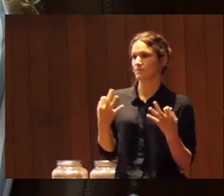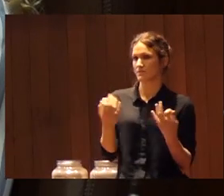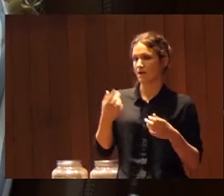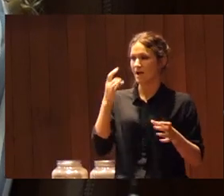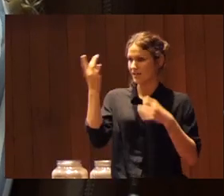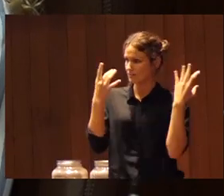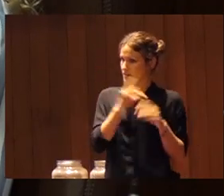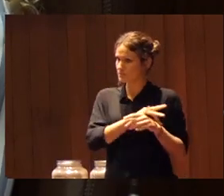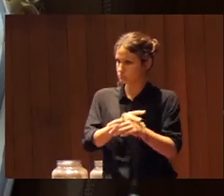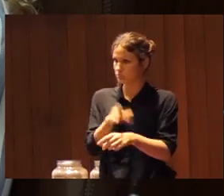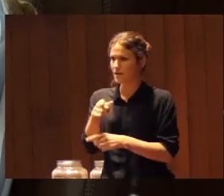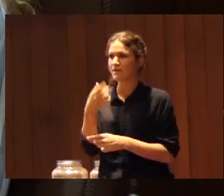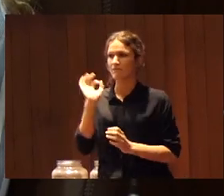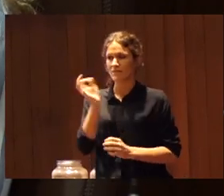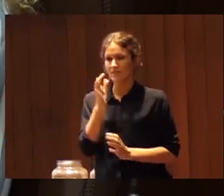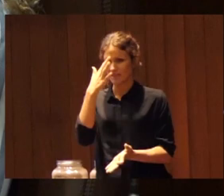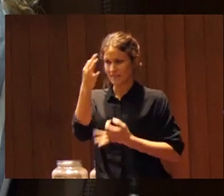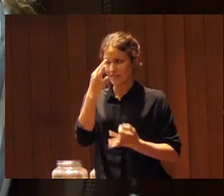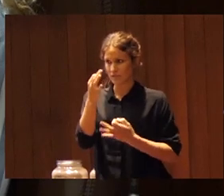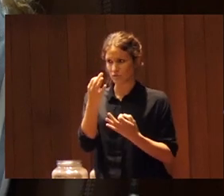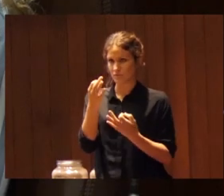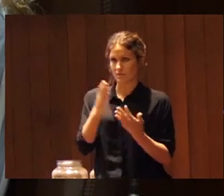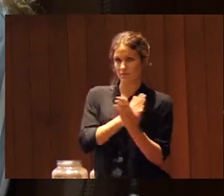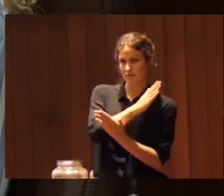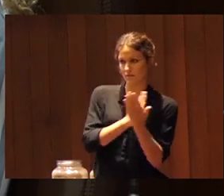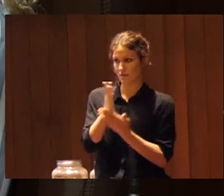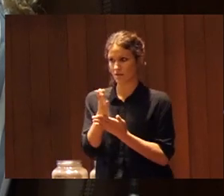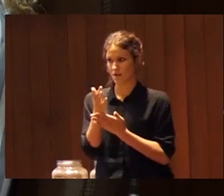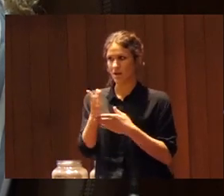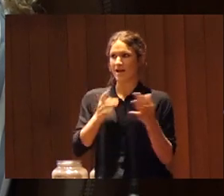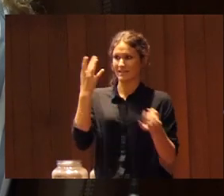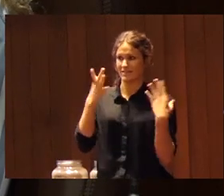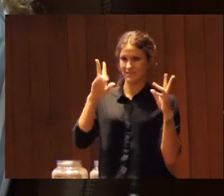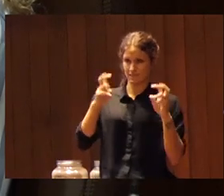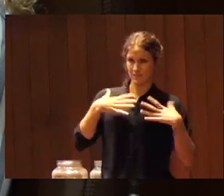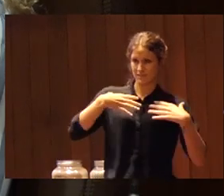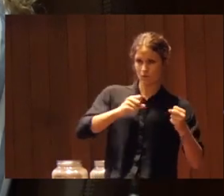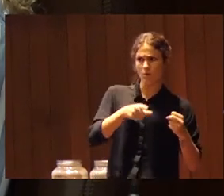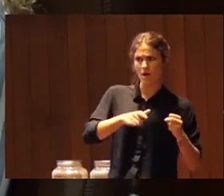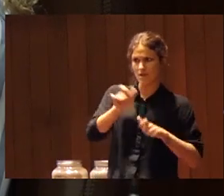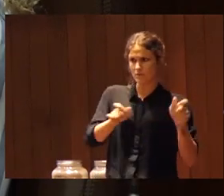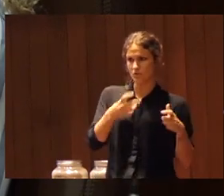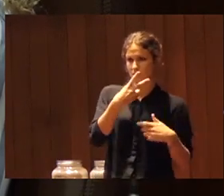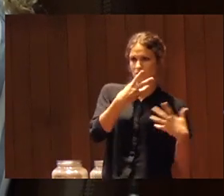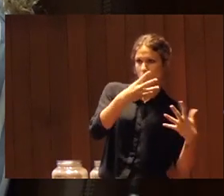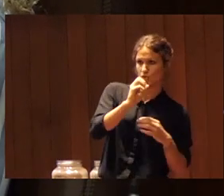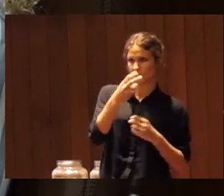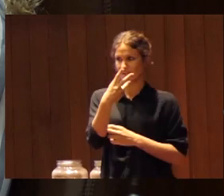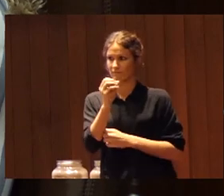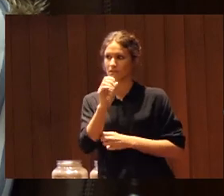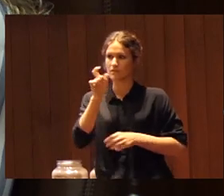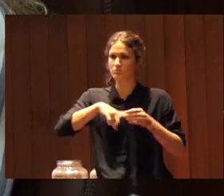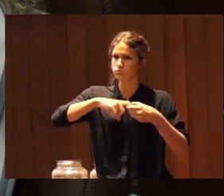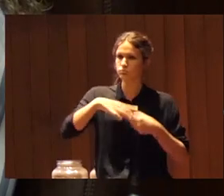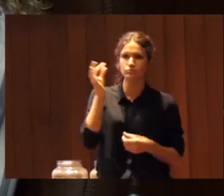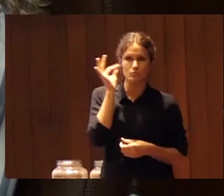que ahí se daban datos es verdad que hay que diferenciar actividades de salud dirigidas y demás donde el porcentaje es elevadísimo un 80-20 prácticamente de participación femenina